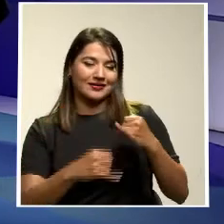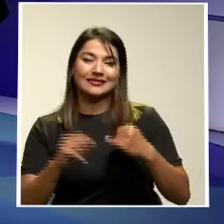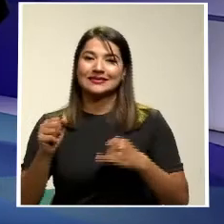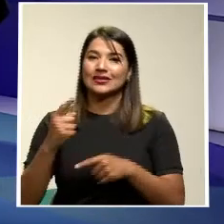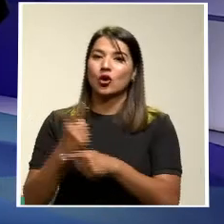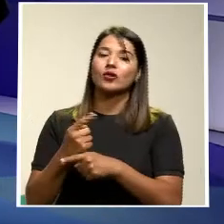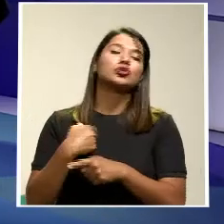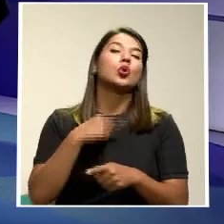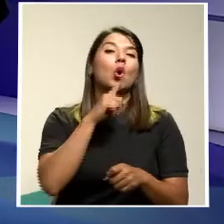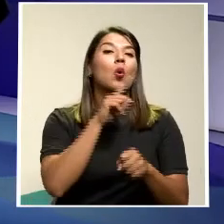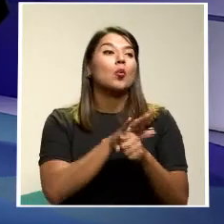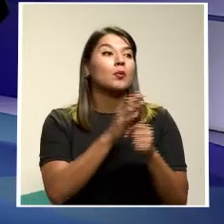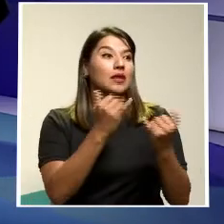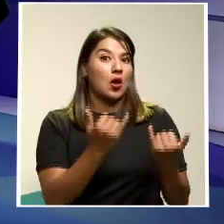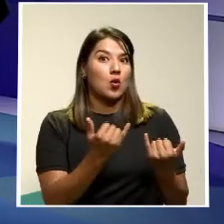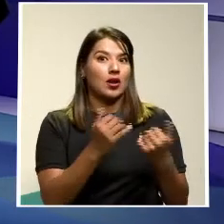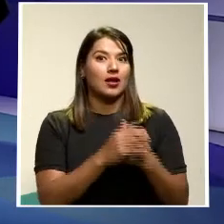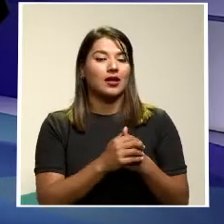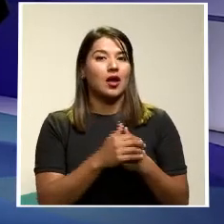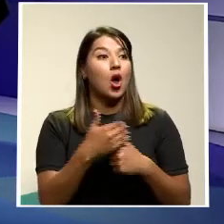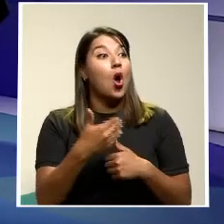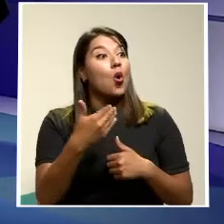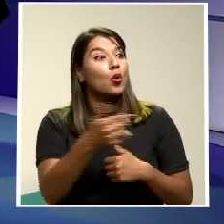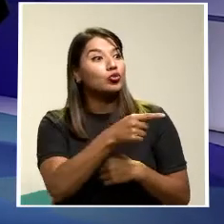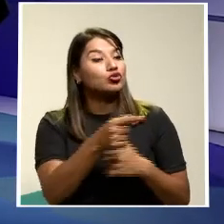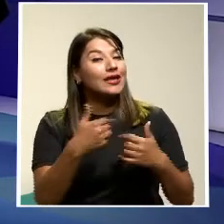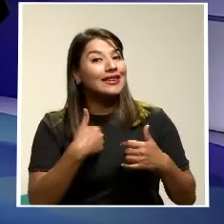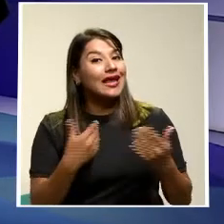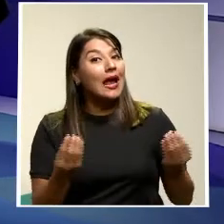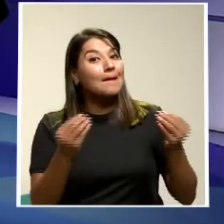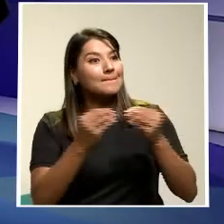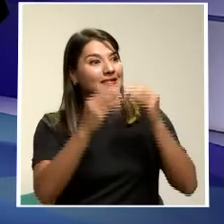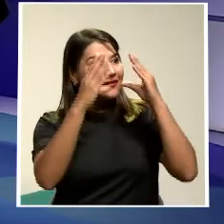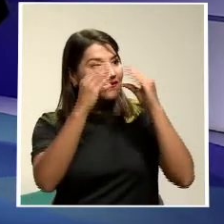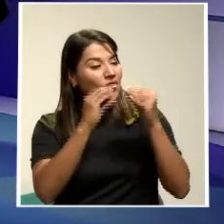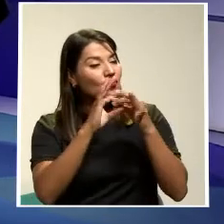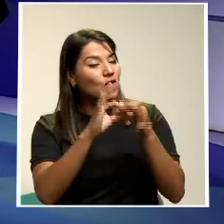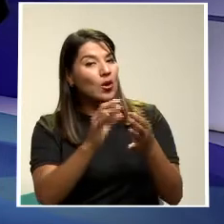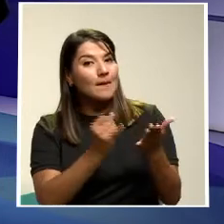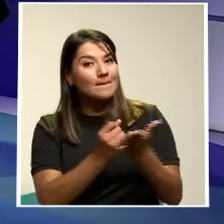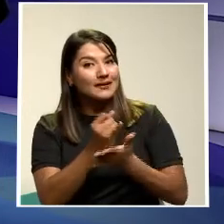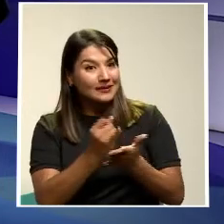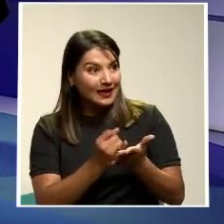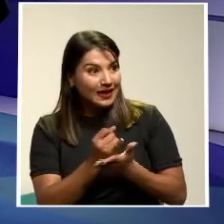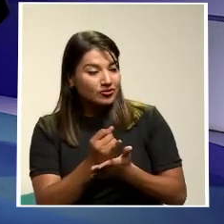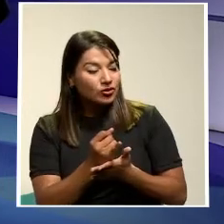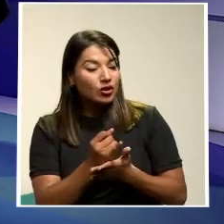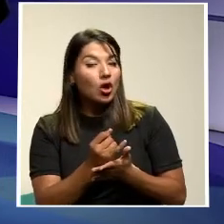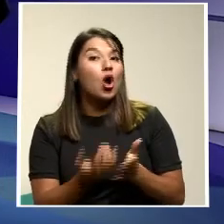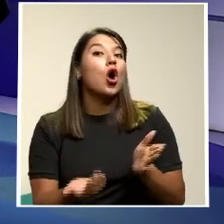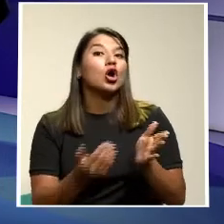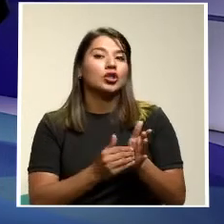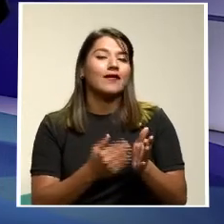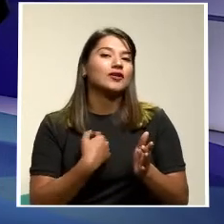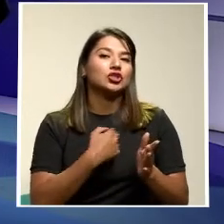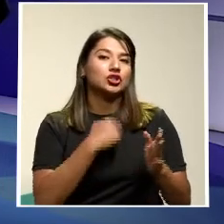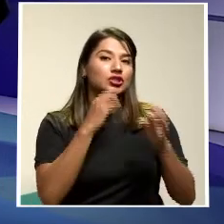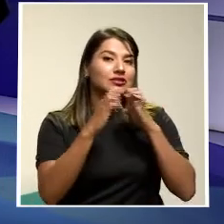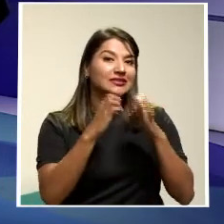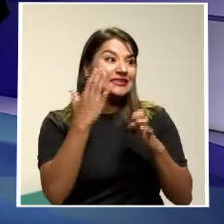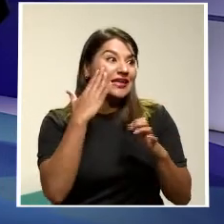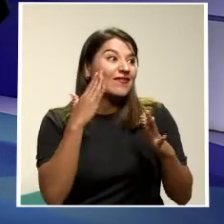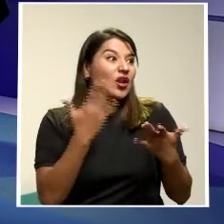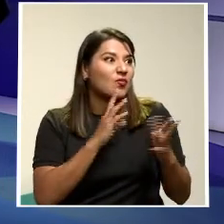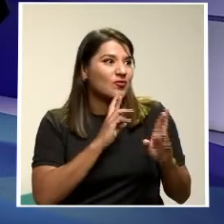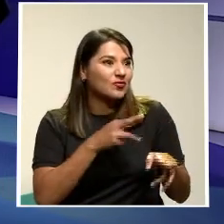comprometo De una vez Ahora cuando Cuando tengan datos De las inspecciones Del trabajo de campo Volvamos a conversar Para ver cómo le fue